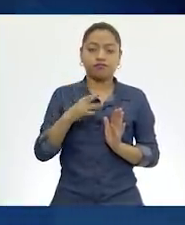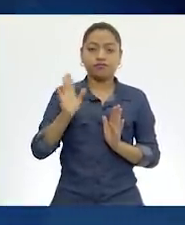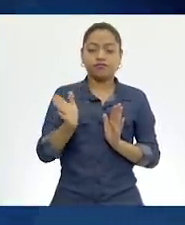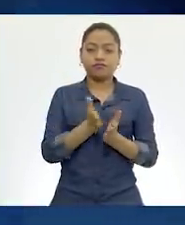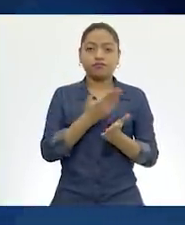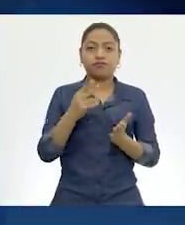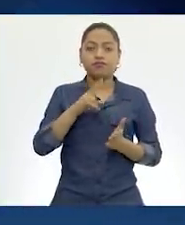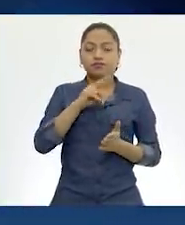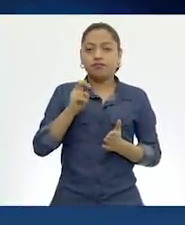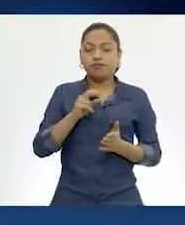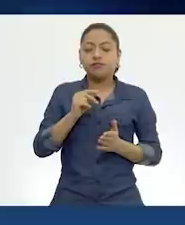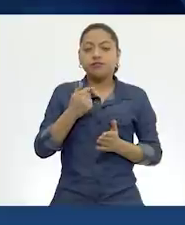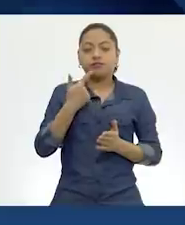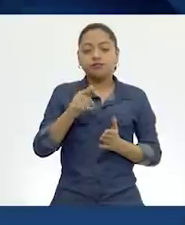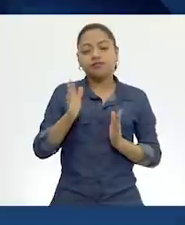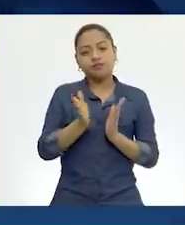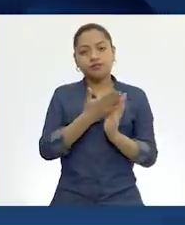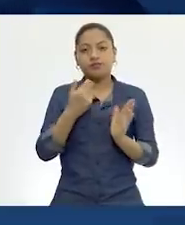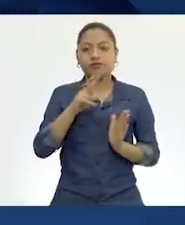288.